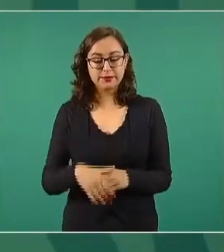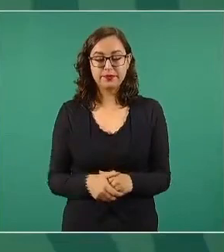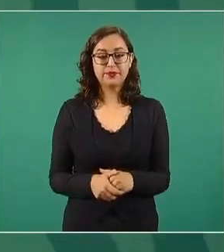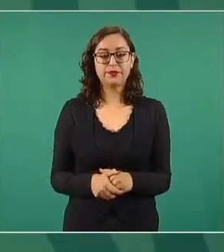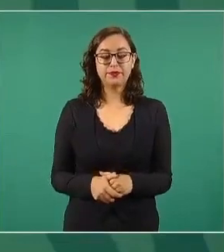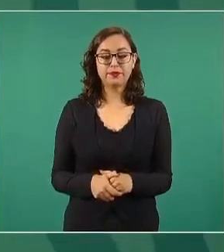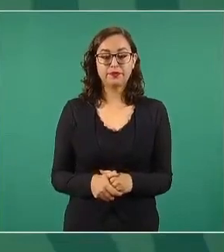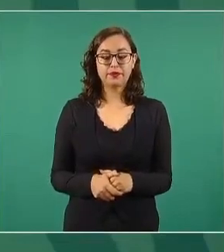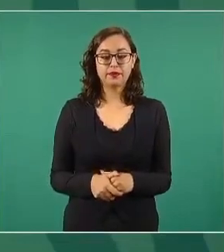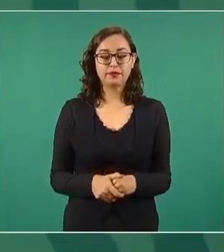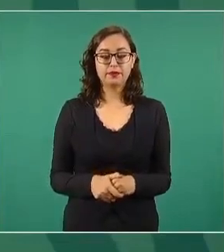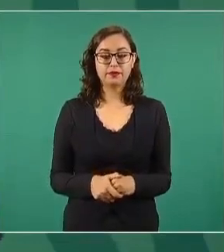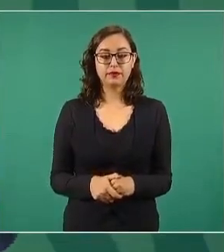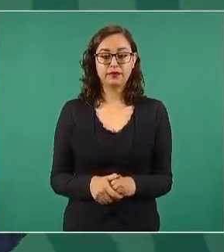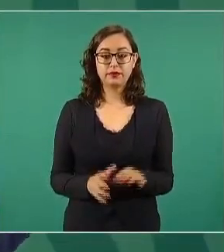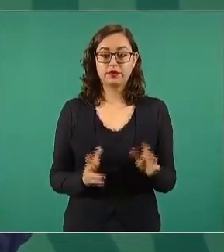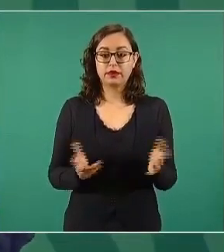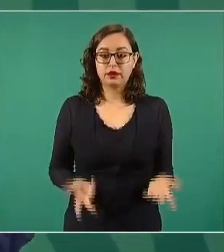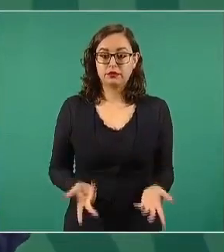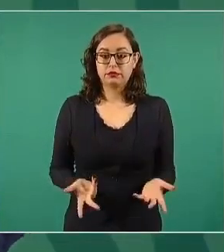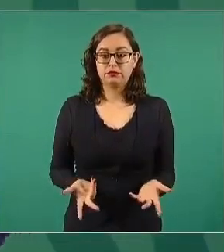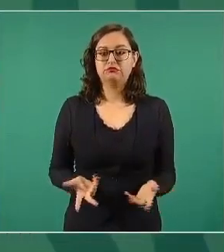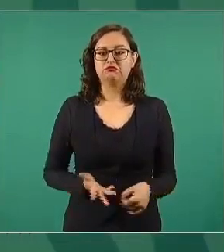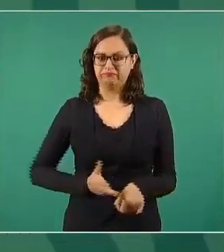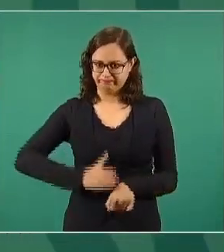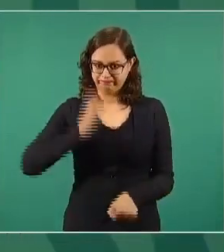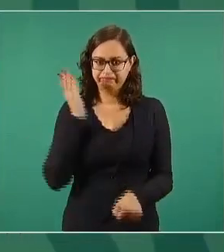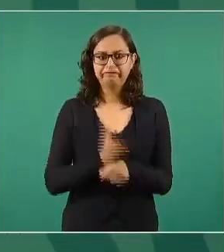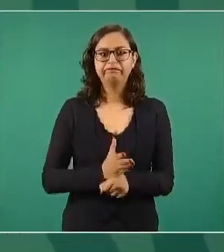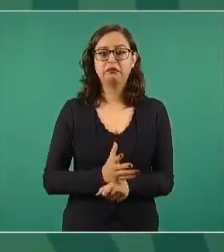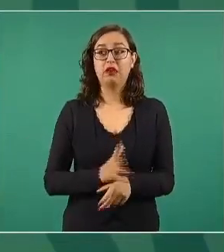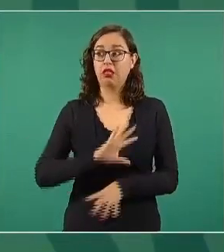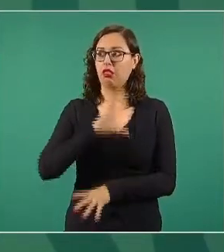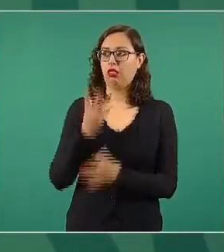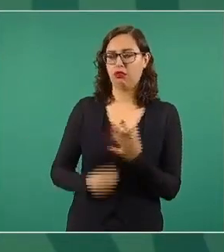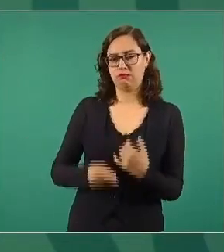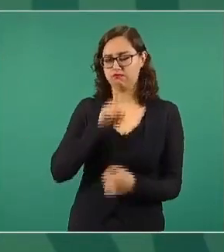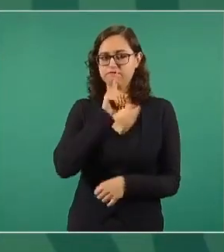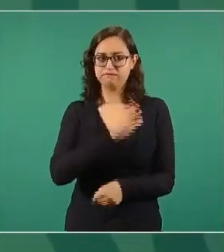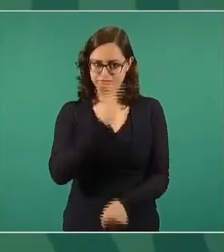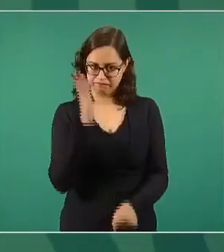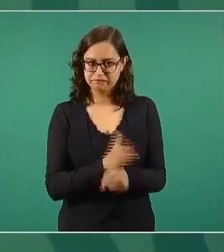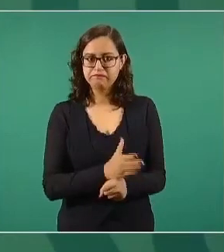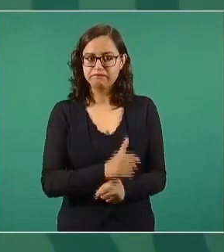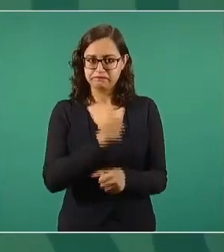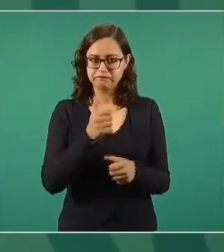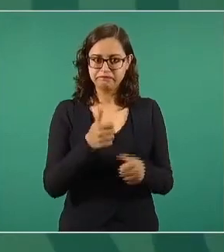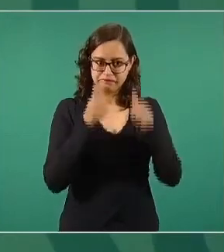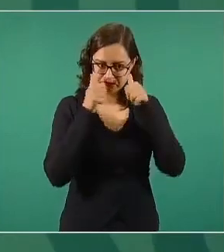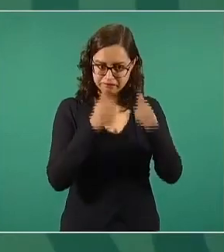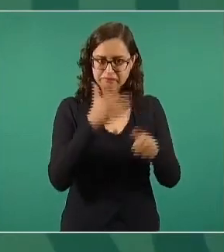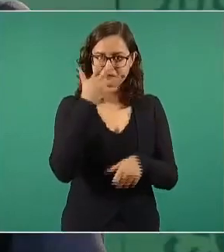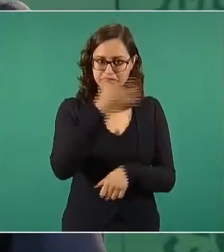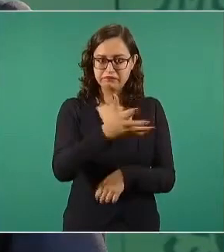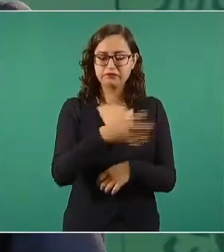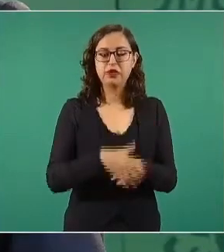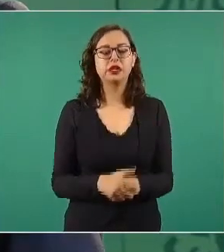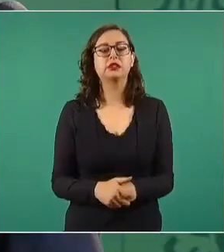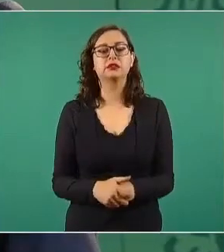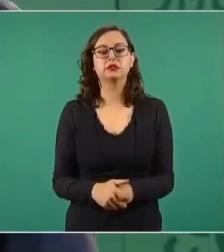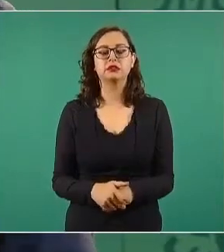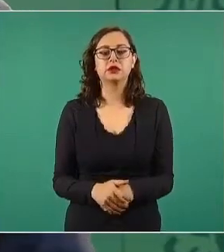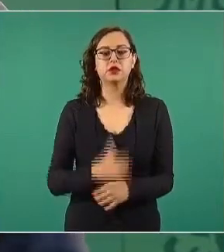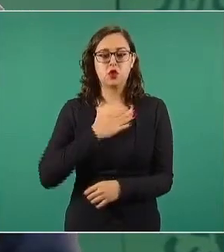que no haya impunidad, que no haya injusticias, que se proteja